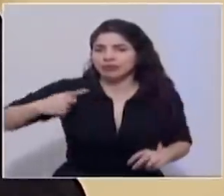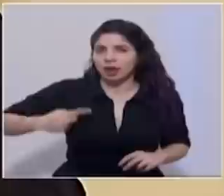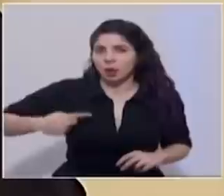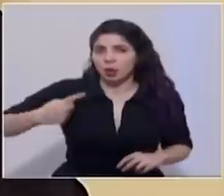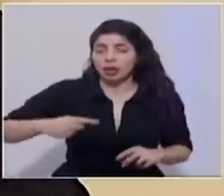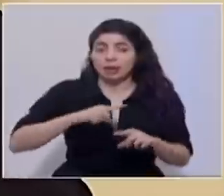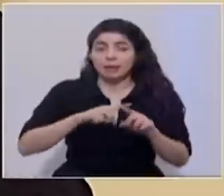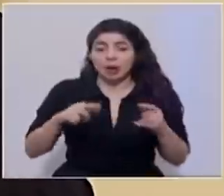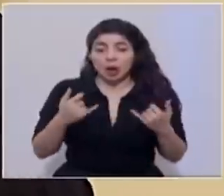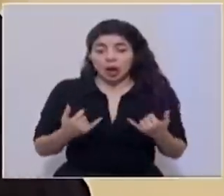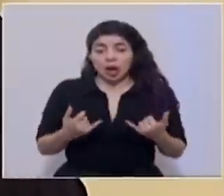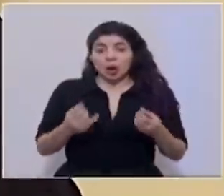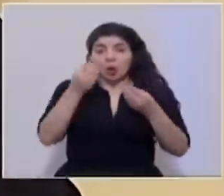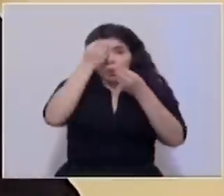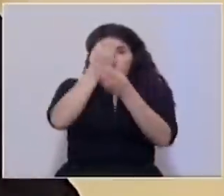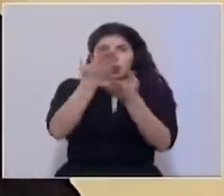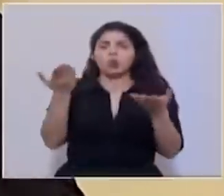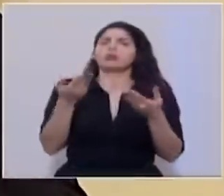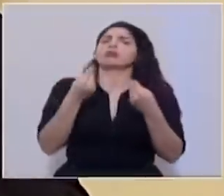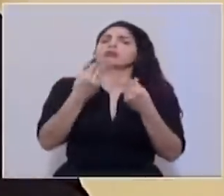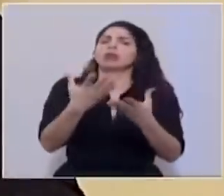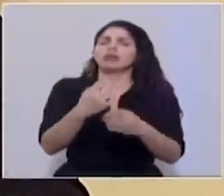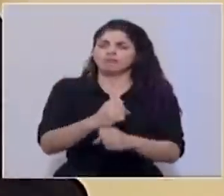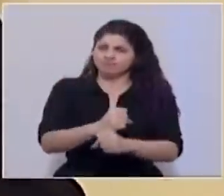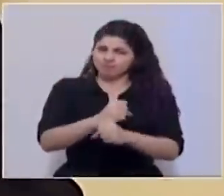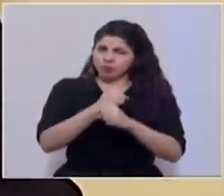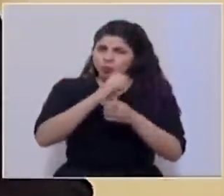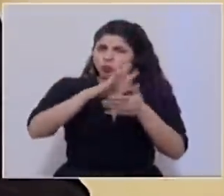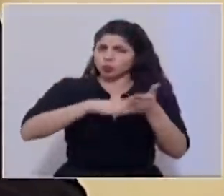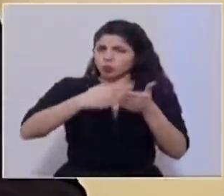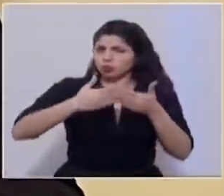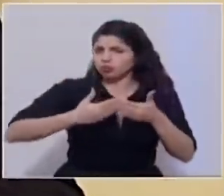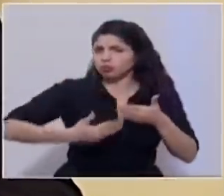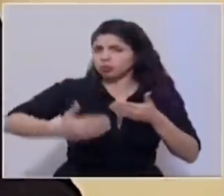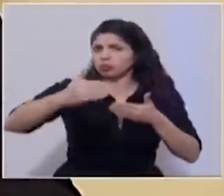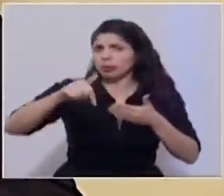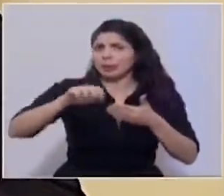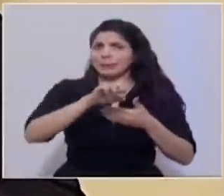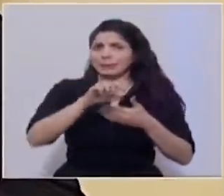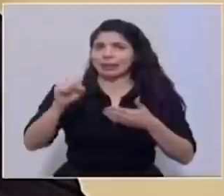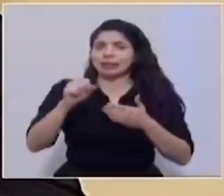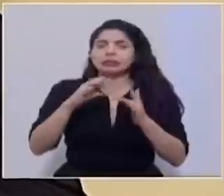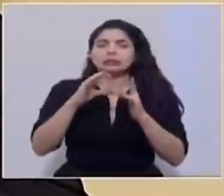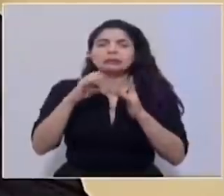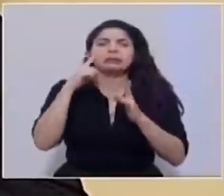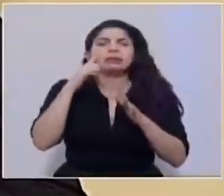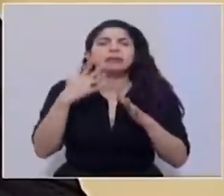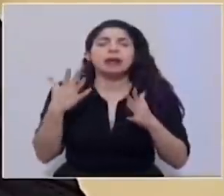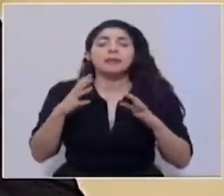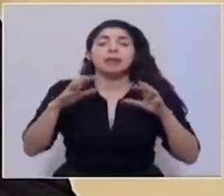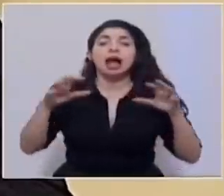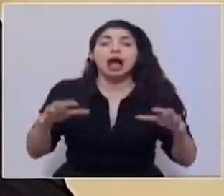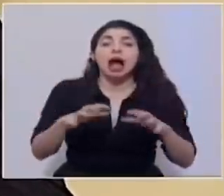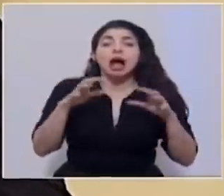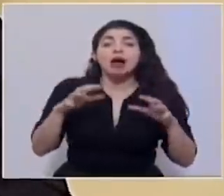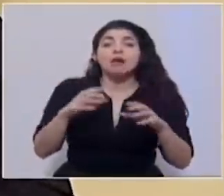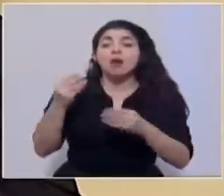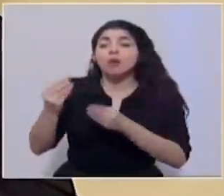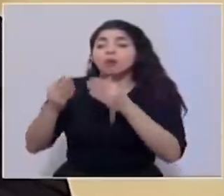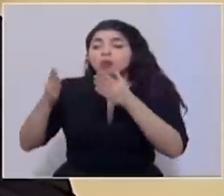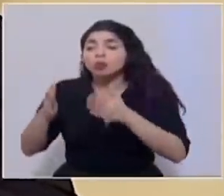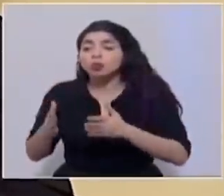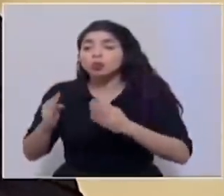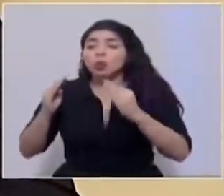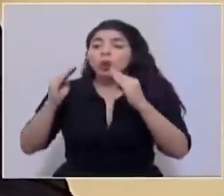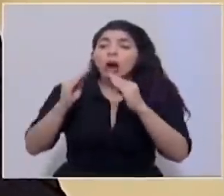estamos dando es una certeza de cronograma para este mes, para que sobre todo las actividades productivas, los hogares,